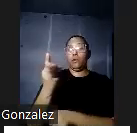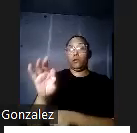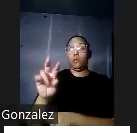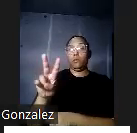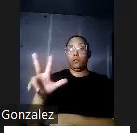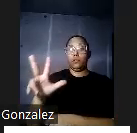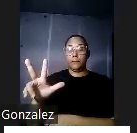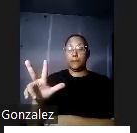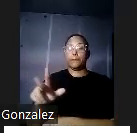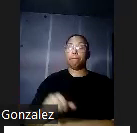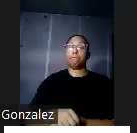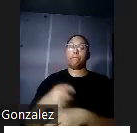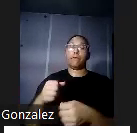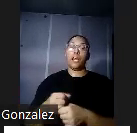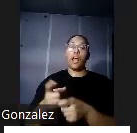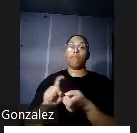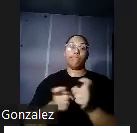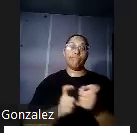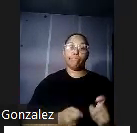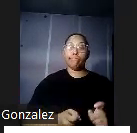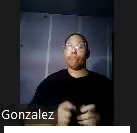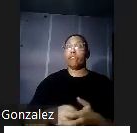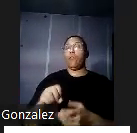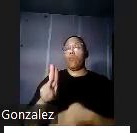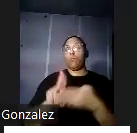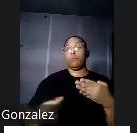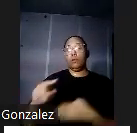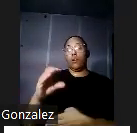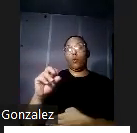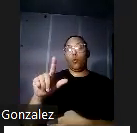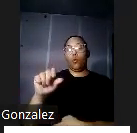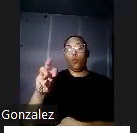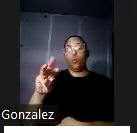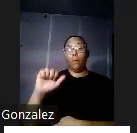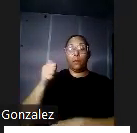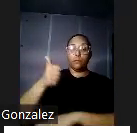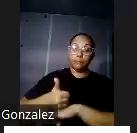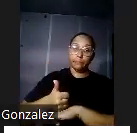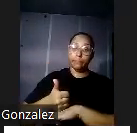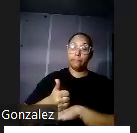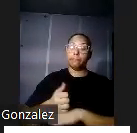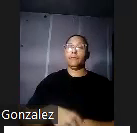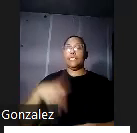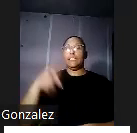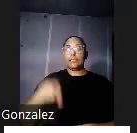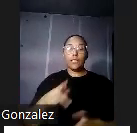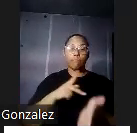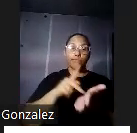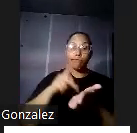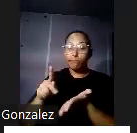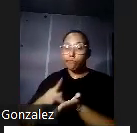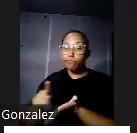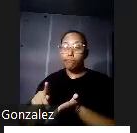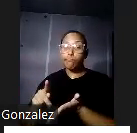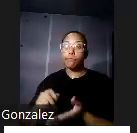concertaron agelos con la Universidad de Colombia en la que se estipuló que debían proporcionarse y pagarse los sueldos de